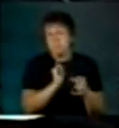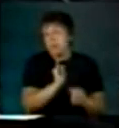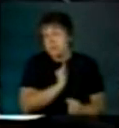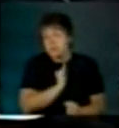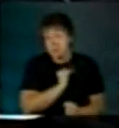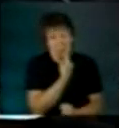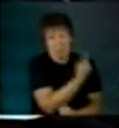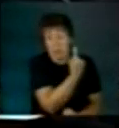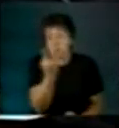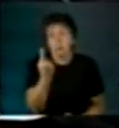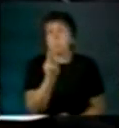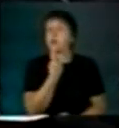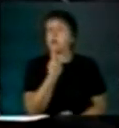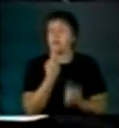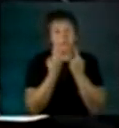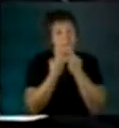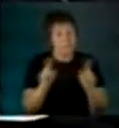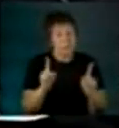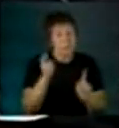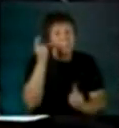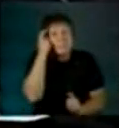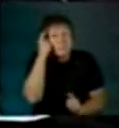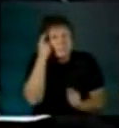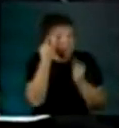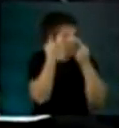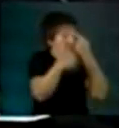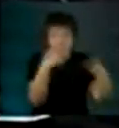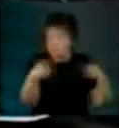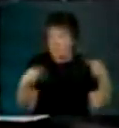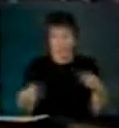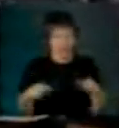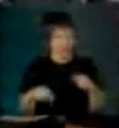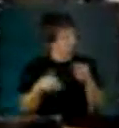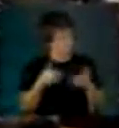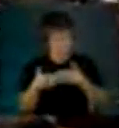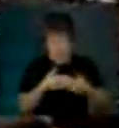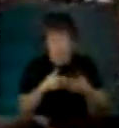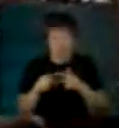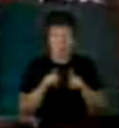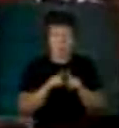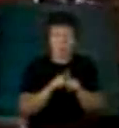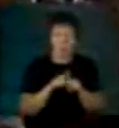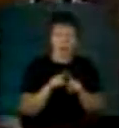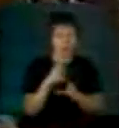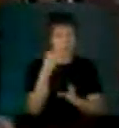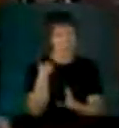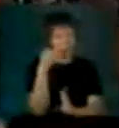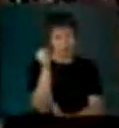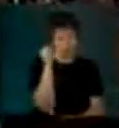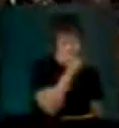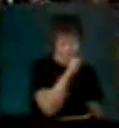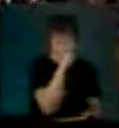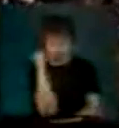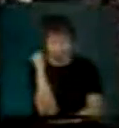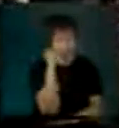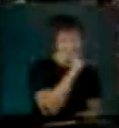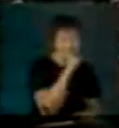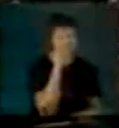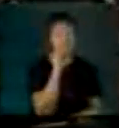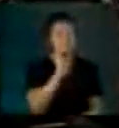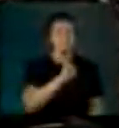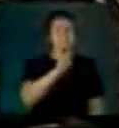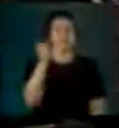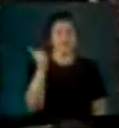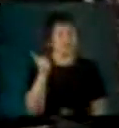y su énfasis ideológico, sin aflojarle ni a la pulseada ni el control